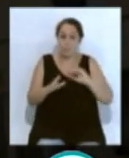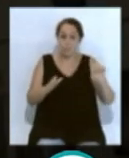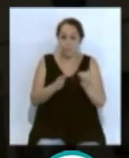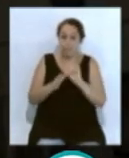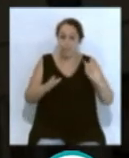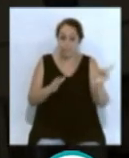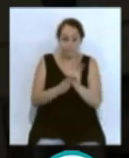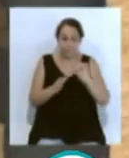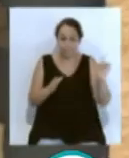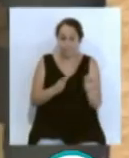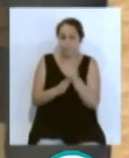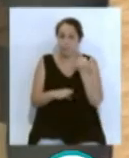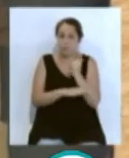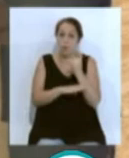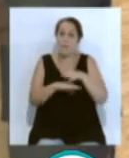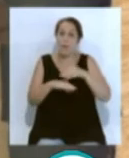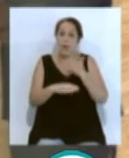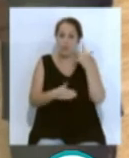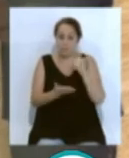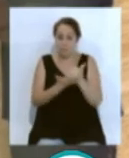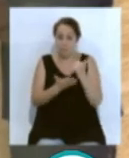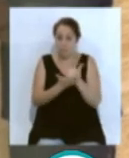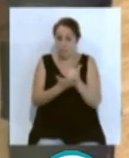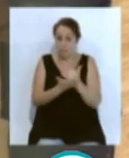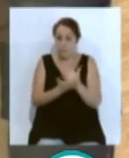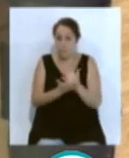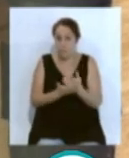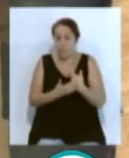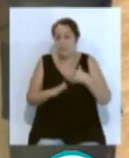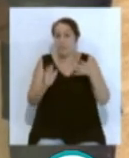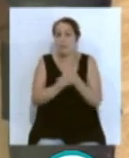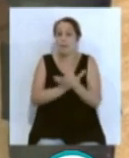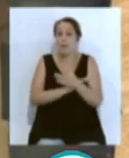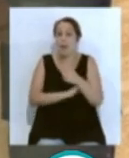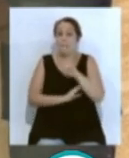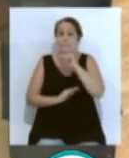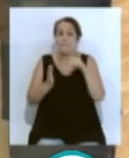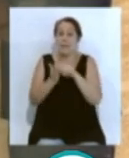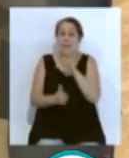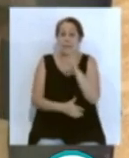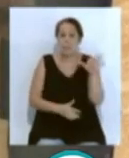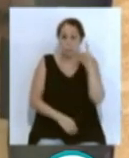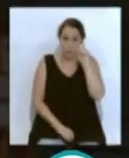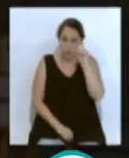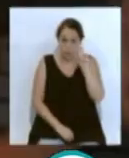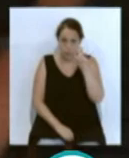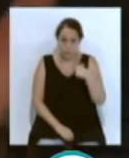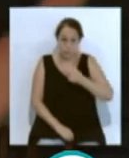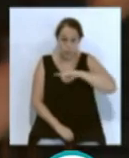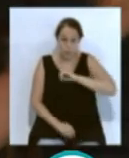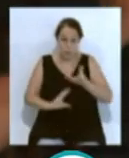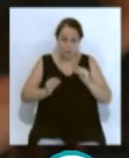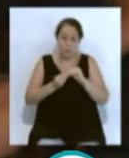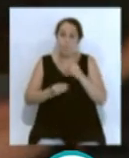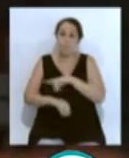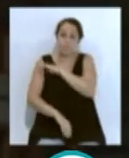instalaciones del Instituto para someterse a las pruebas, lo que supone cerca de 1.500 docentes. Y entonces hemos habilitado el